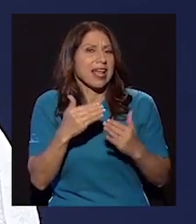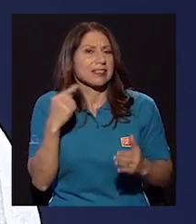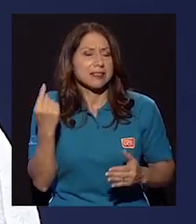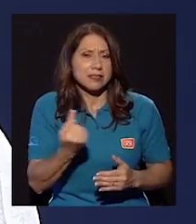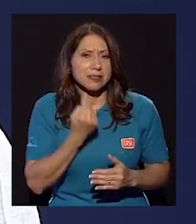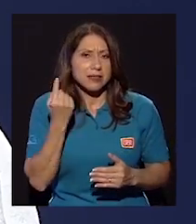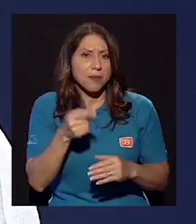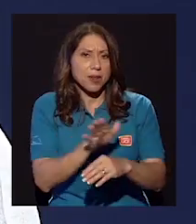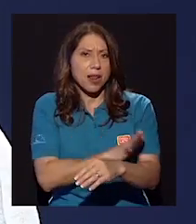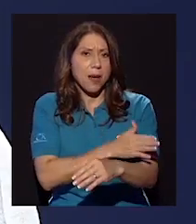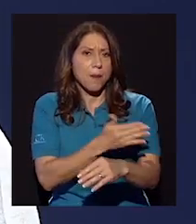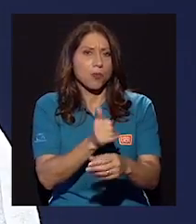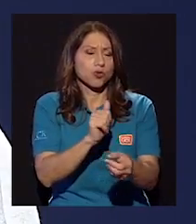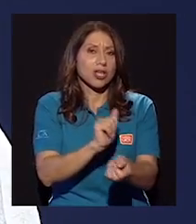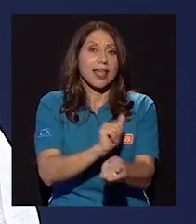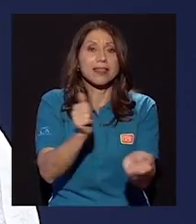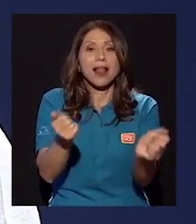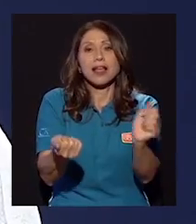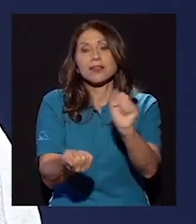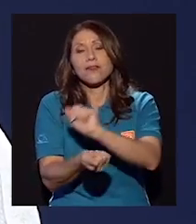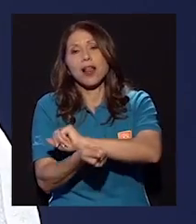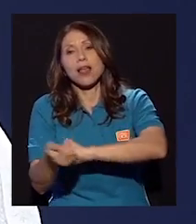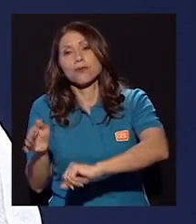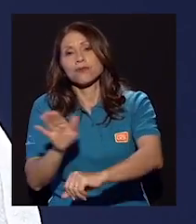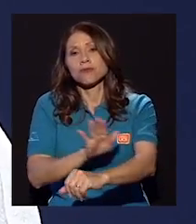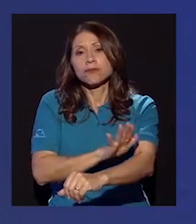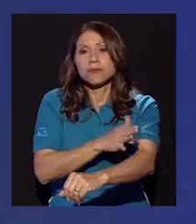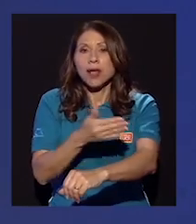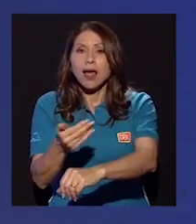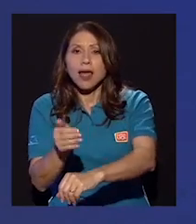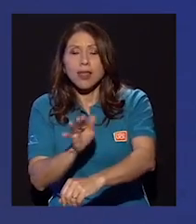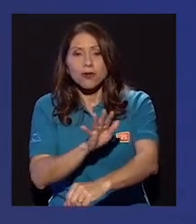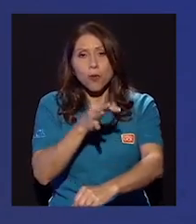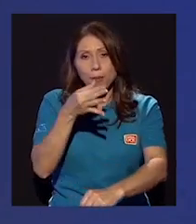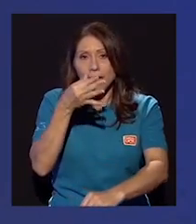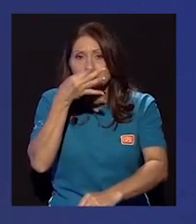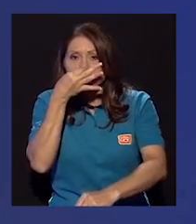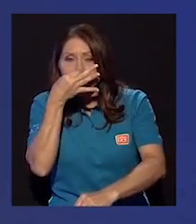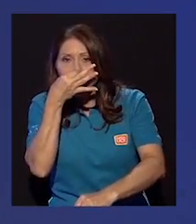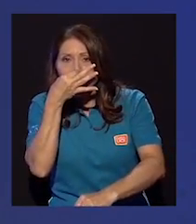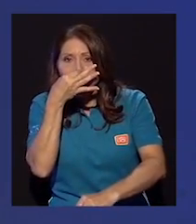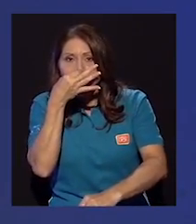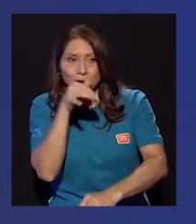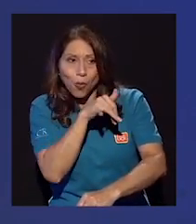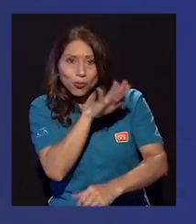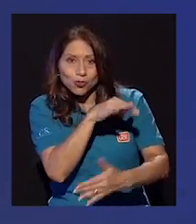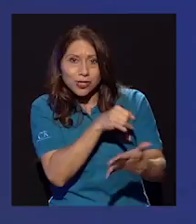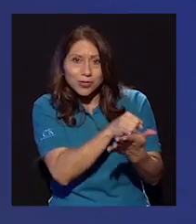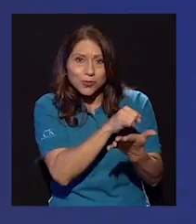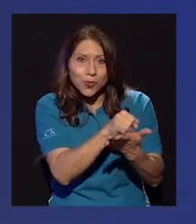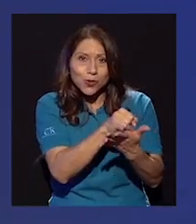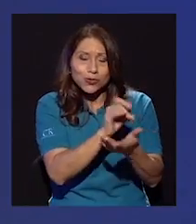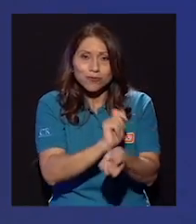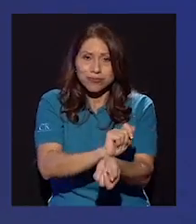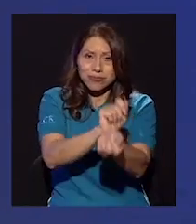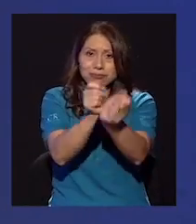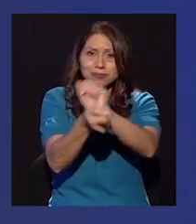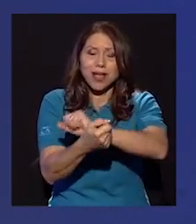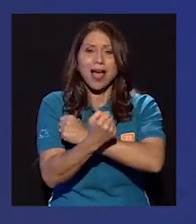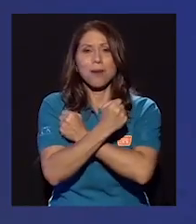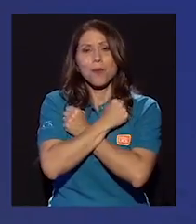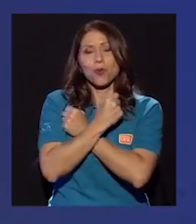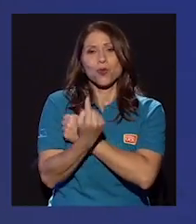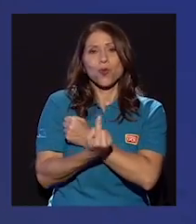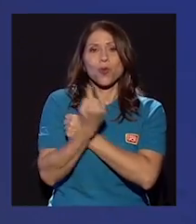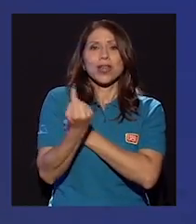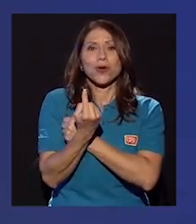la música transformada en balada romántica, que es parte de los estudios que usted realiza, se traduce en un amor único, que tal casualmente es el amor que